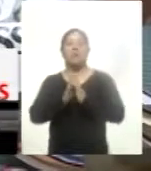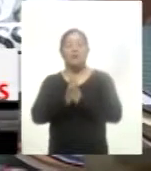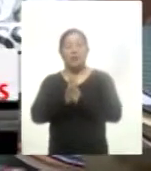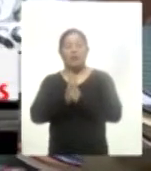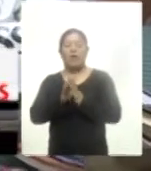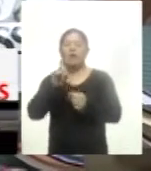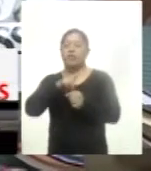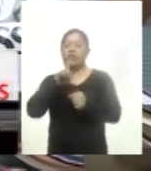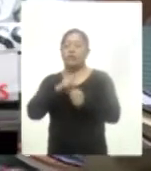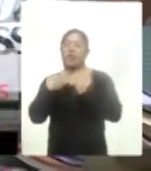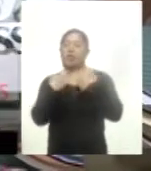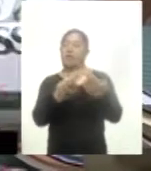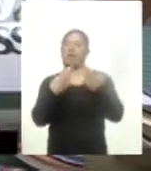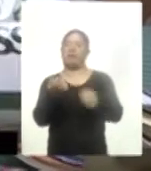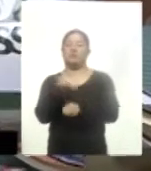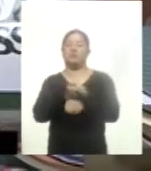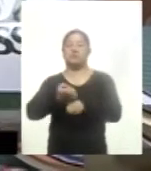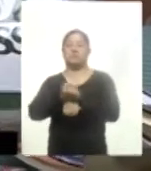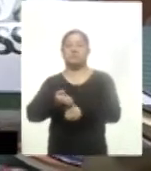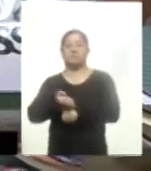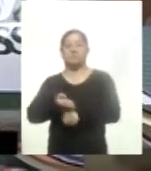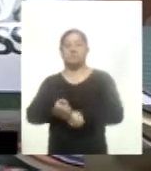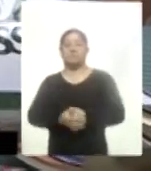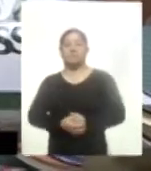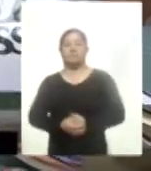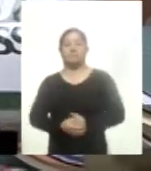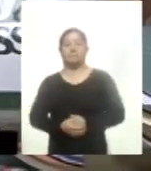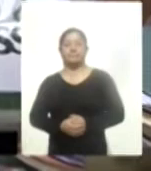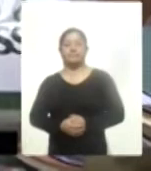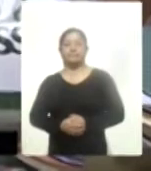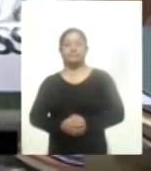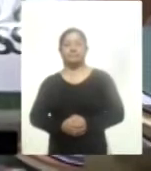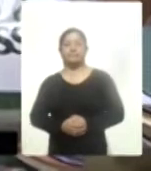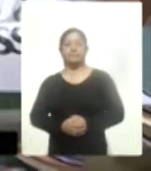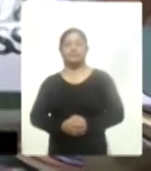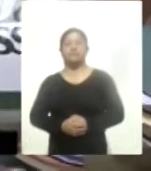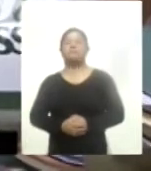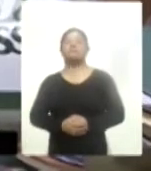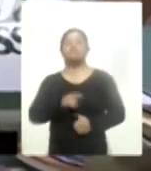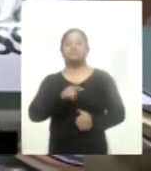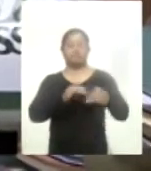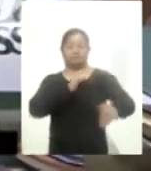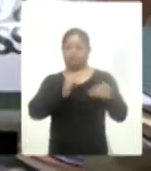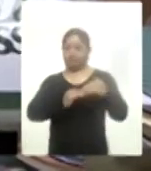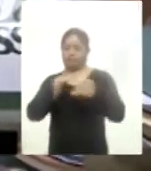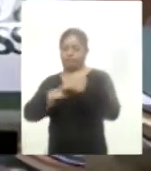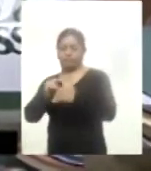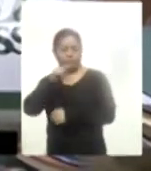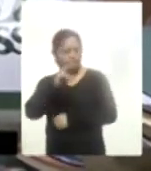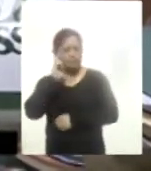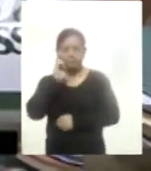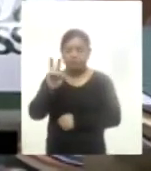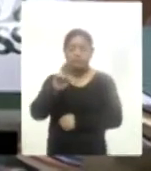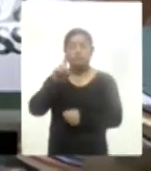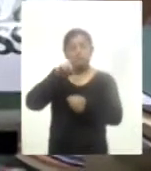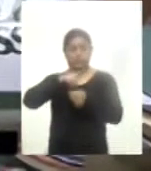y que también las que no han donado nunca lleven un proceso y se den cuenta que realmente la donación es